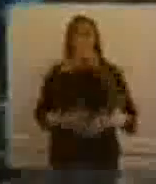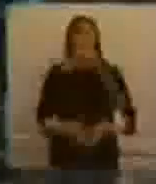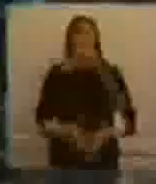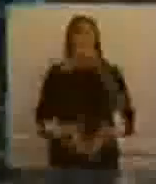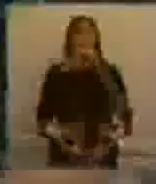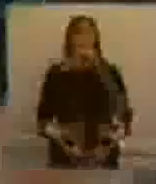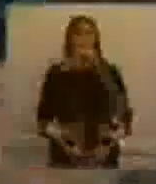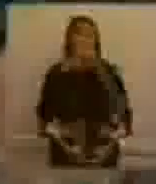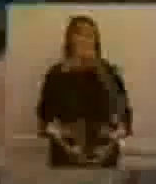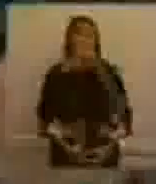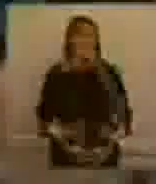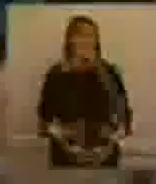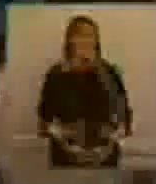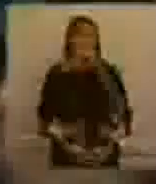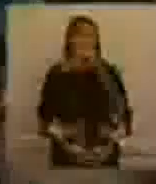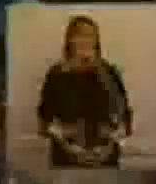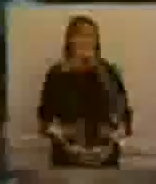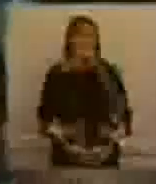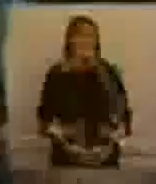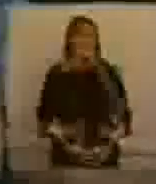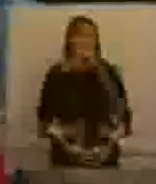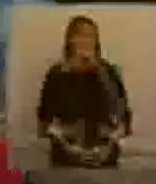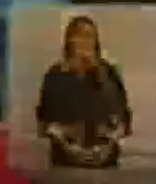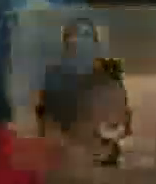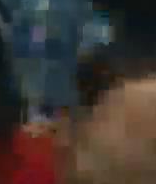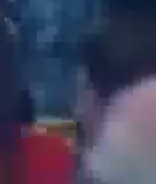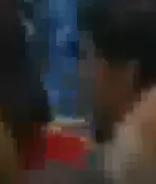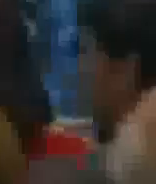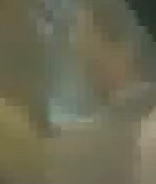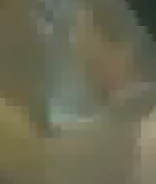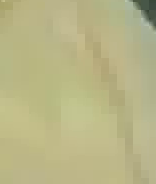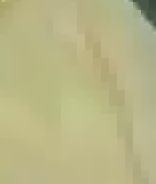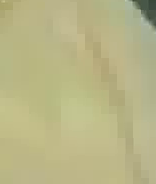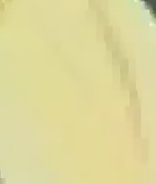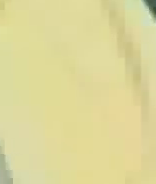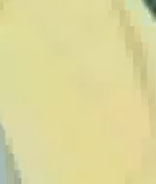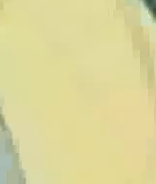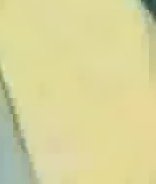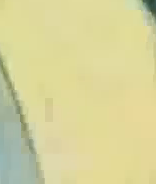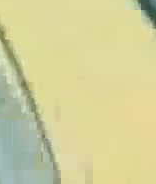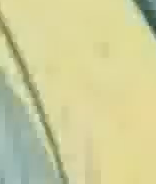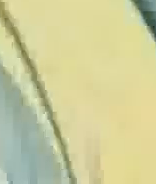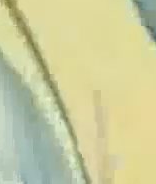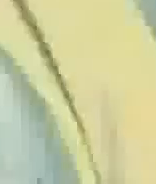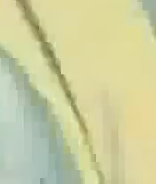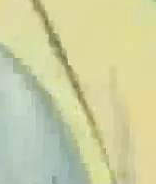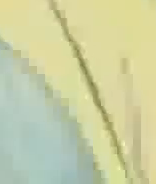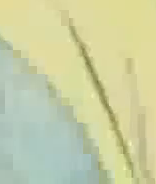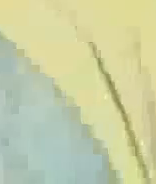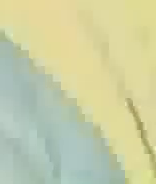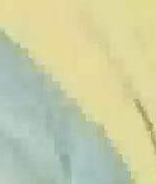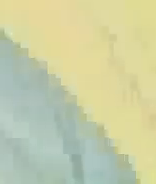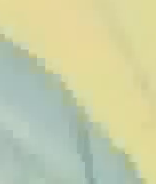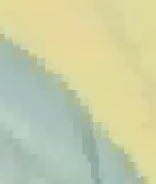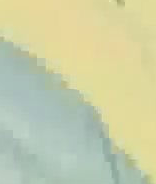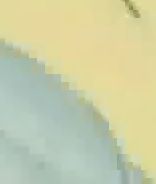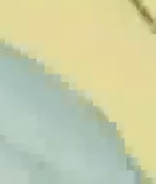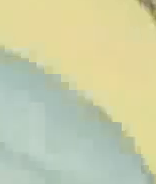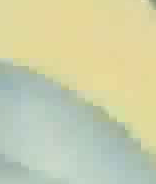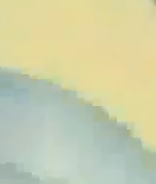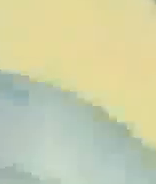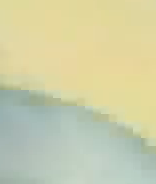Conforme lo establecido por el artículo 75 de la ley 26.522 de servicios de comunicación audiovisual,